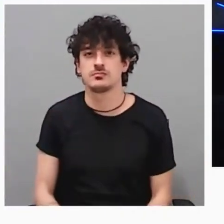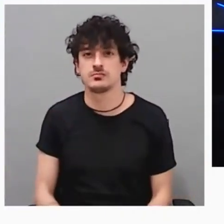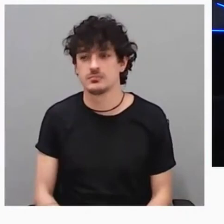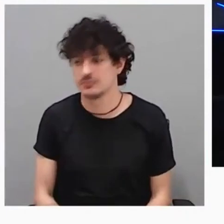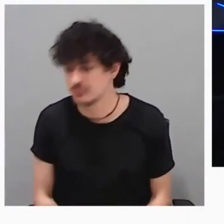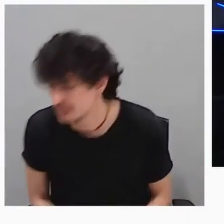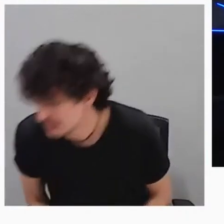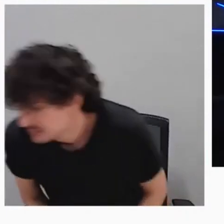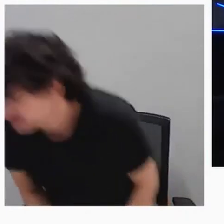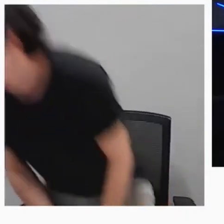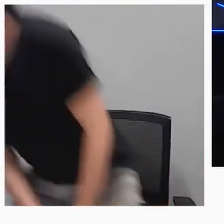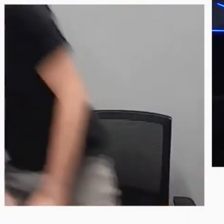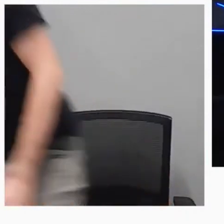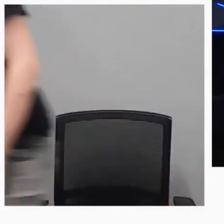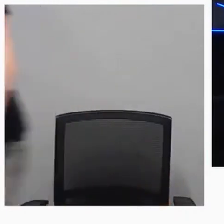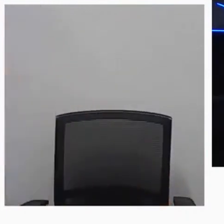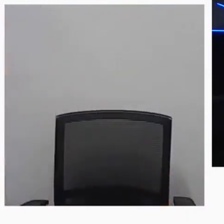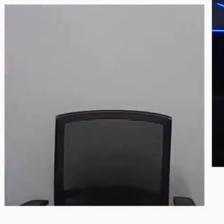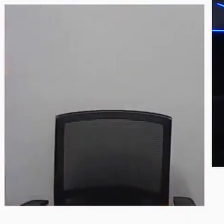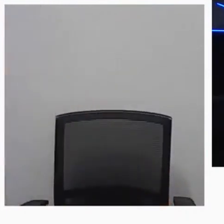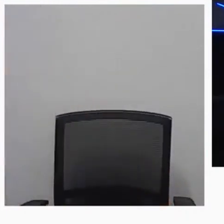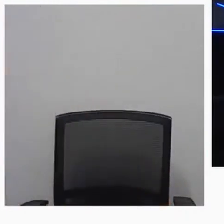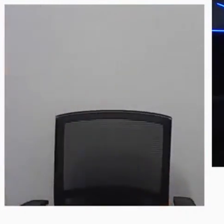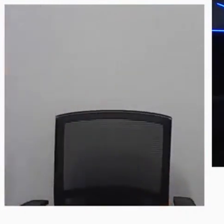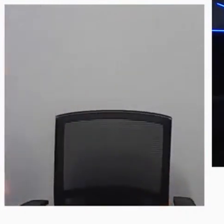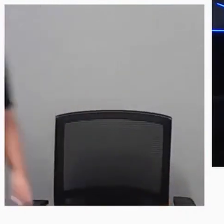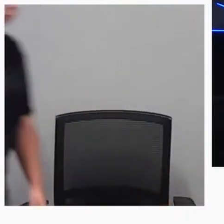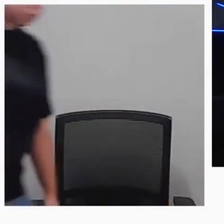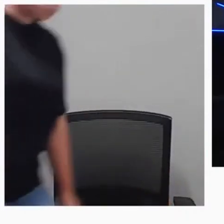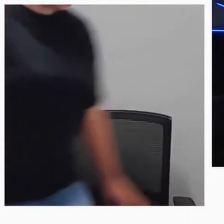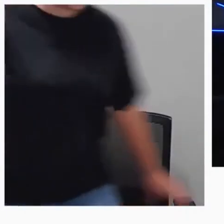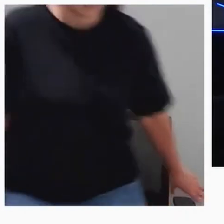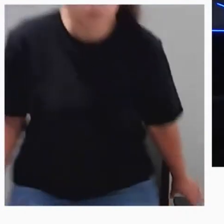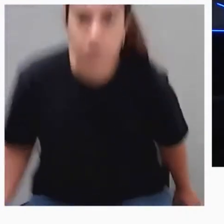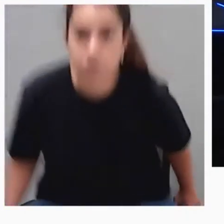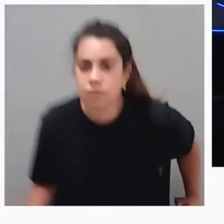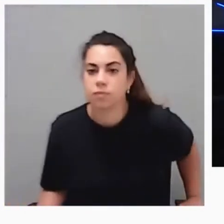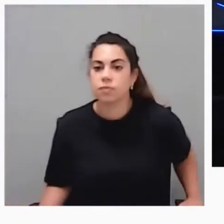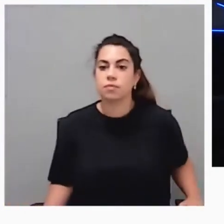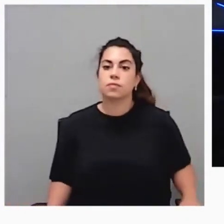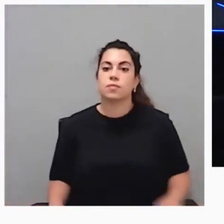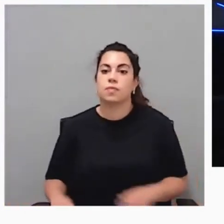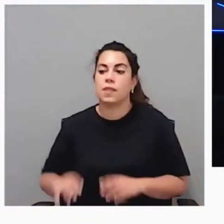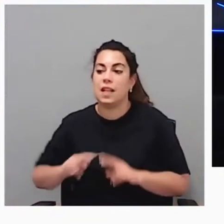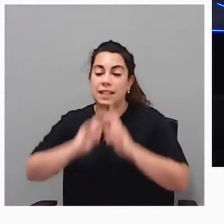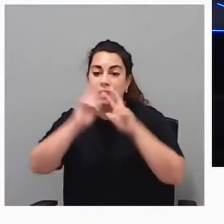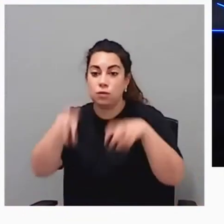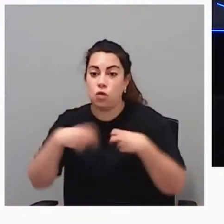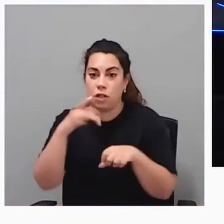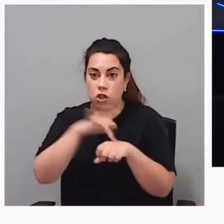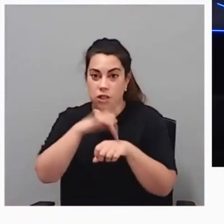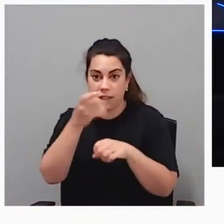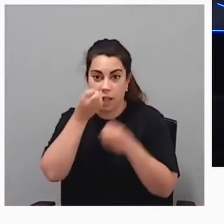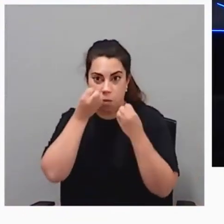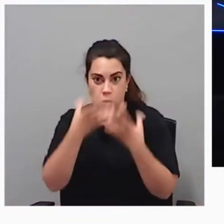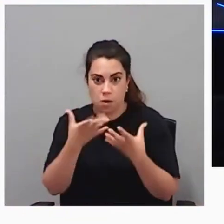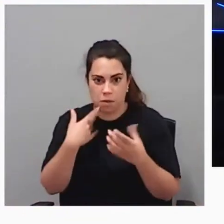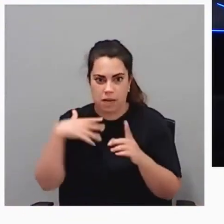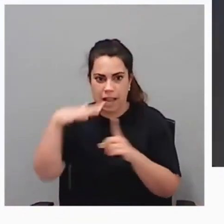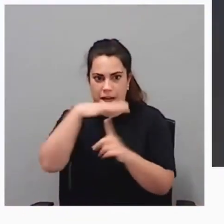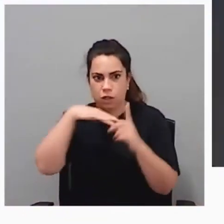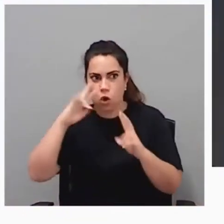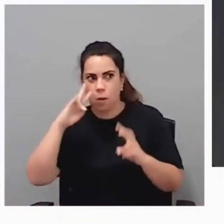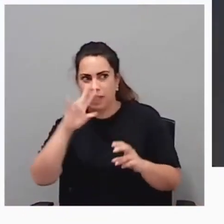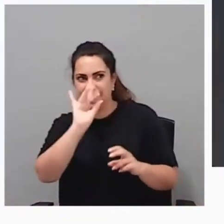Vemos un entorno que la transformación digital está muy bien y nos ayuda, pero que desaparece el que tenemos al lado.